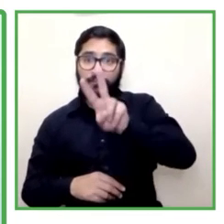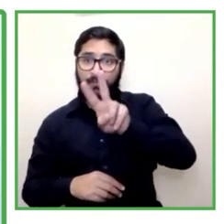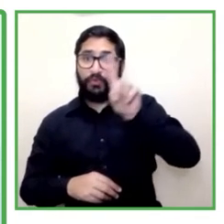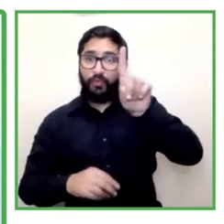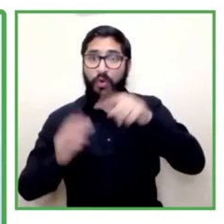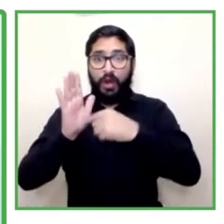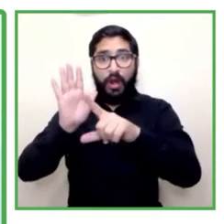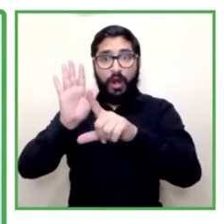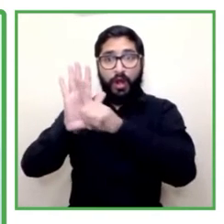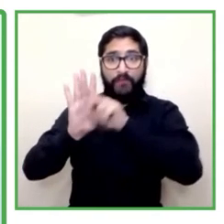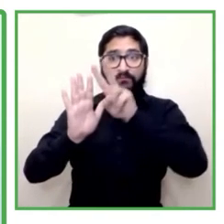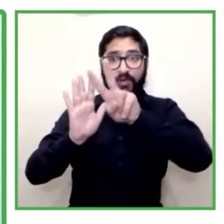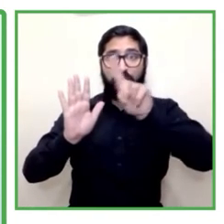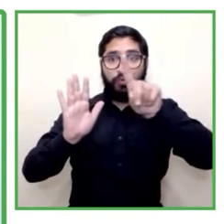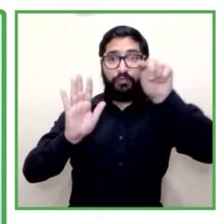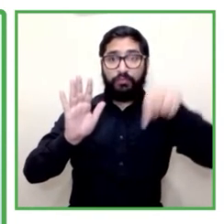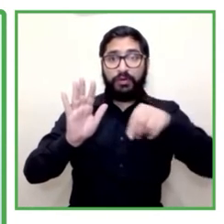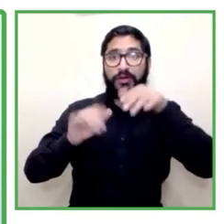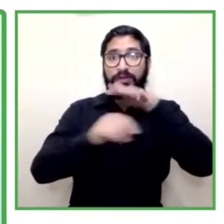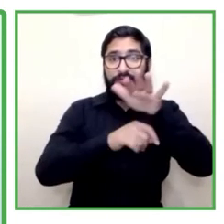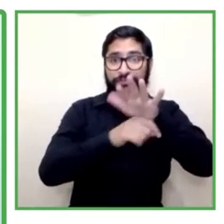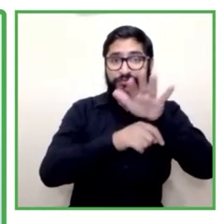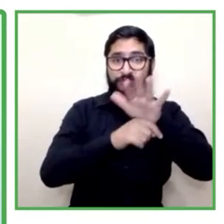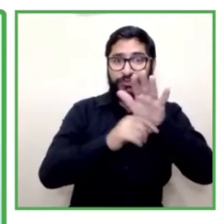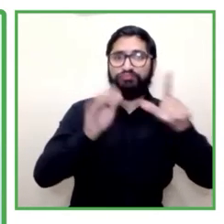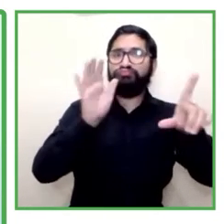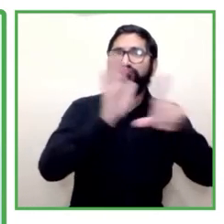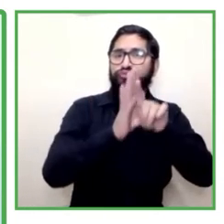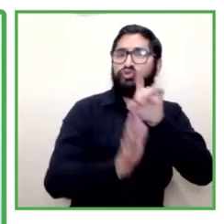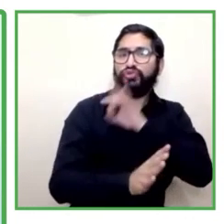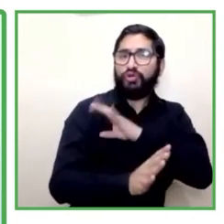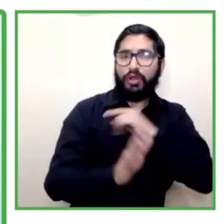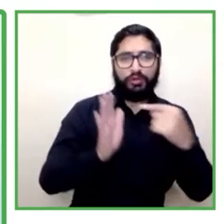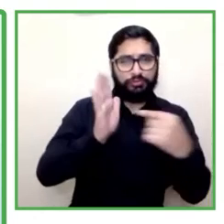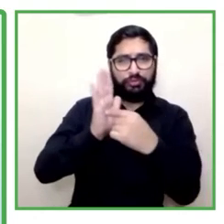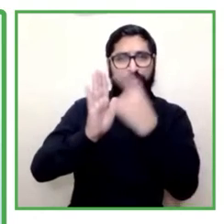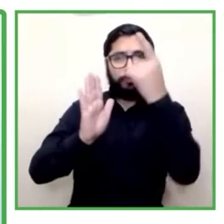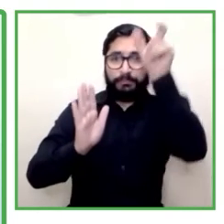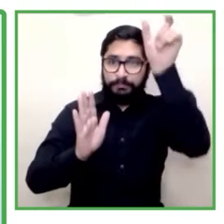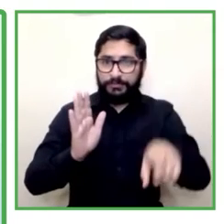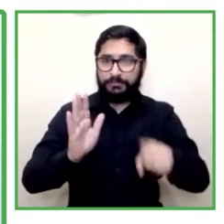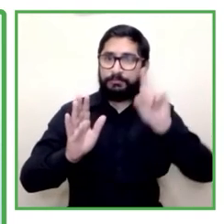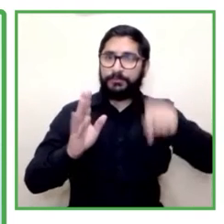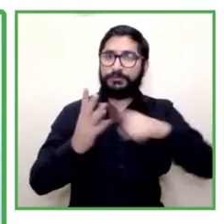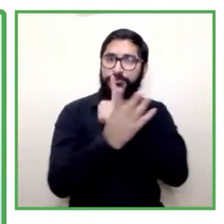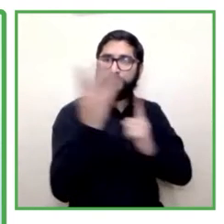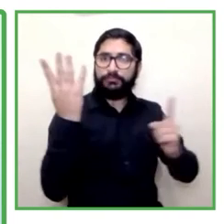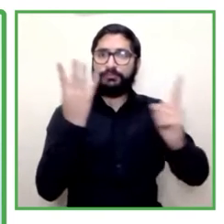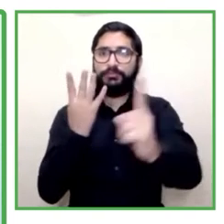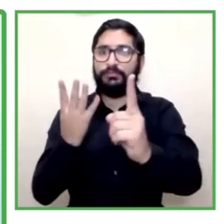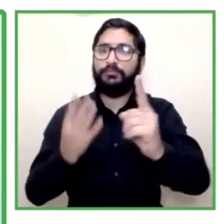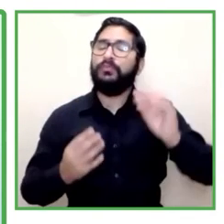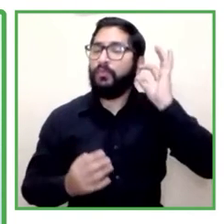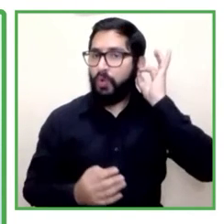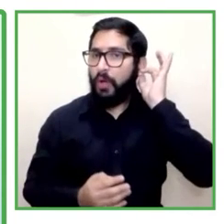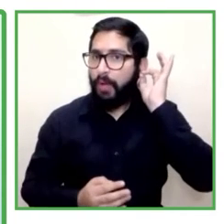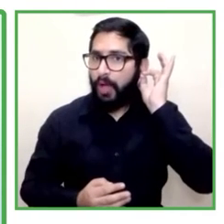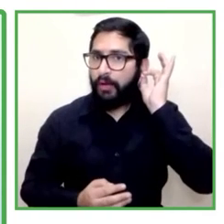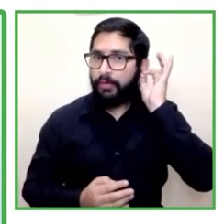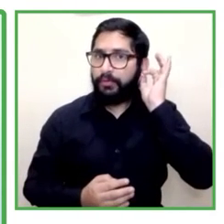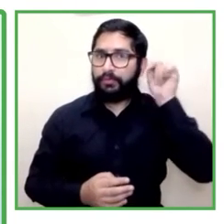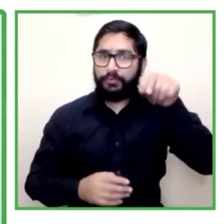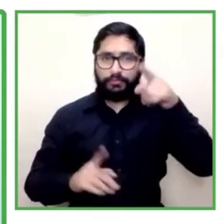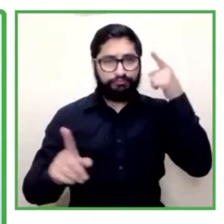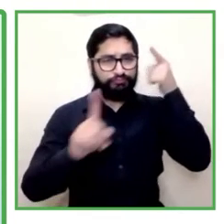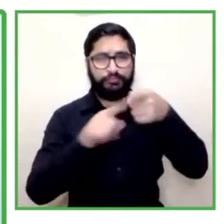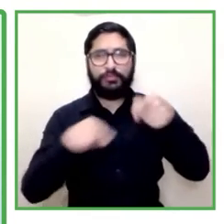contrataciones solamente una es de una mujer. Respecto a los próximos pasos, hemos empezado un camino este año con